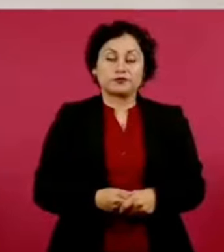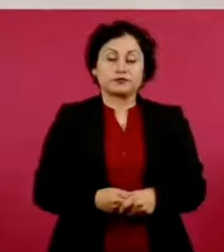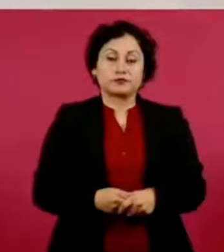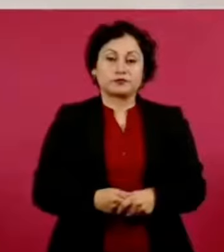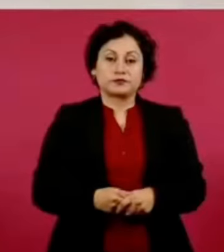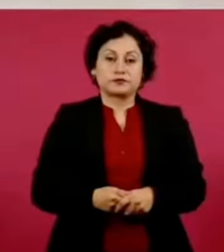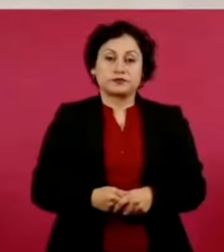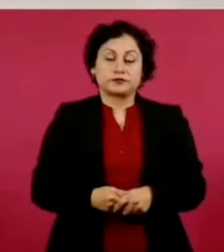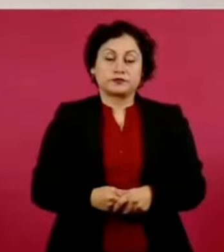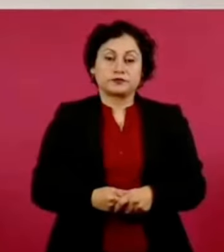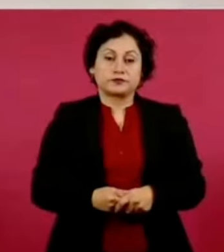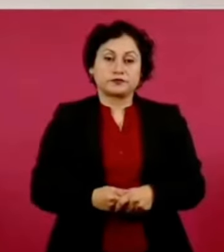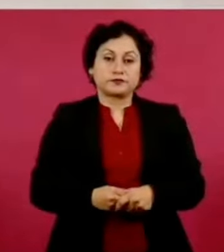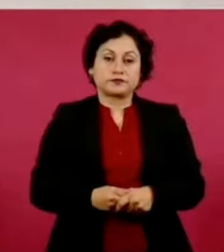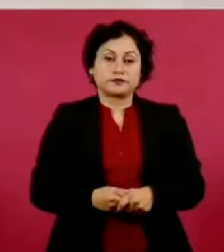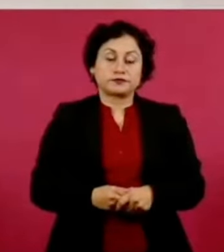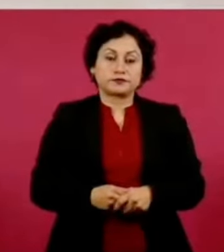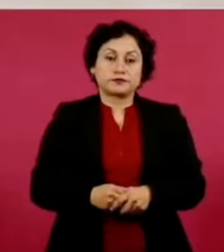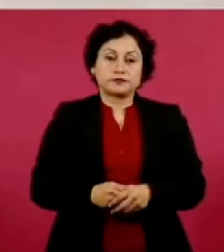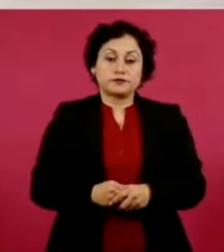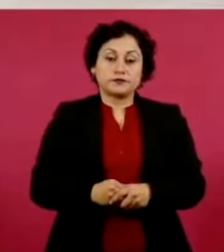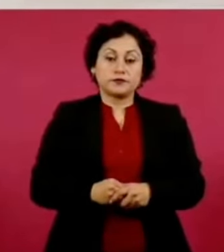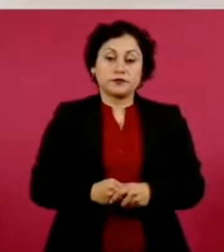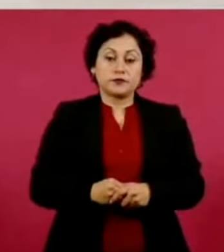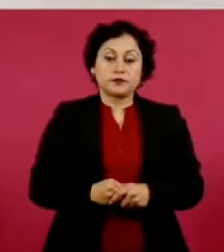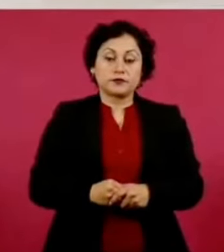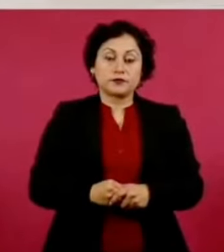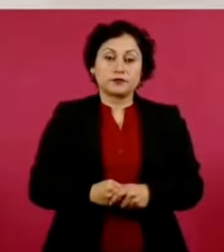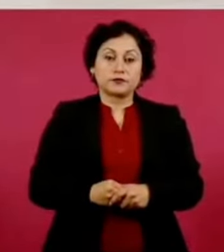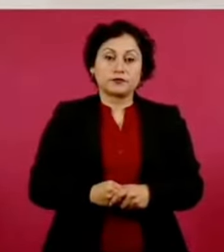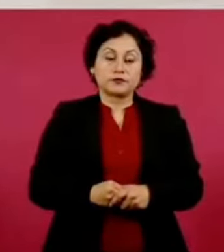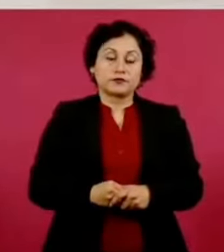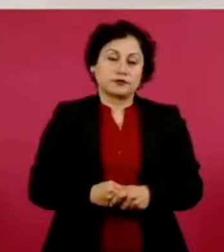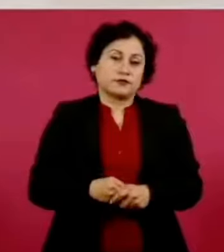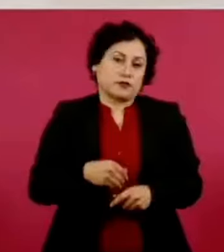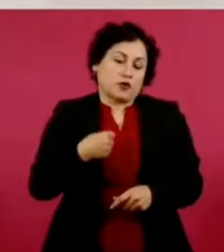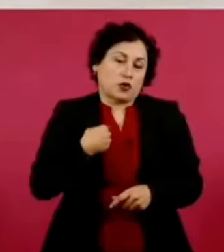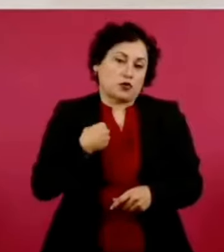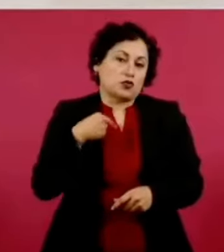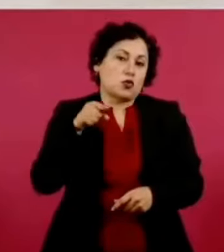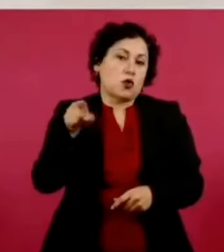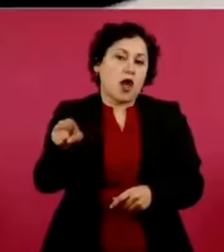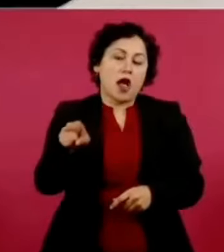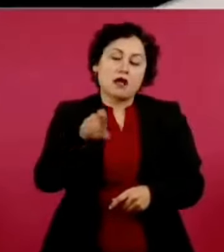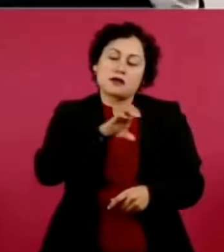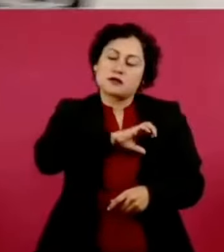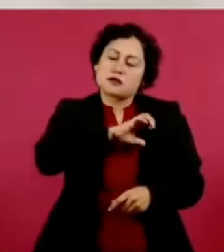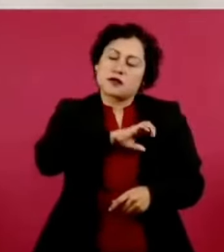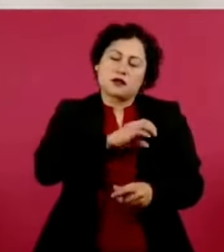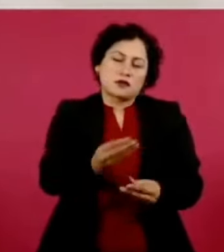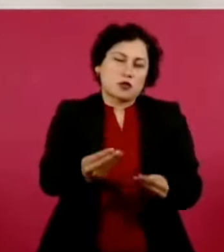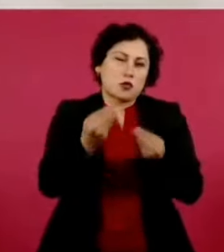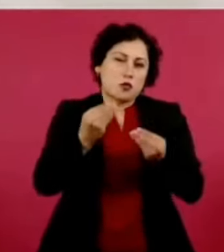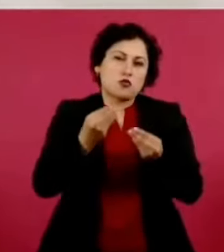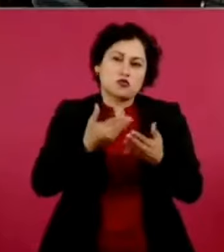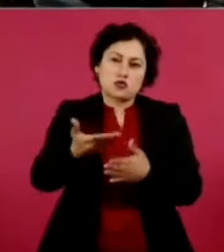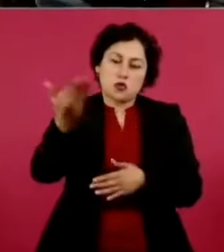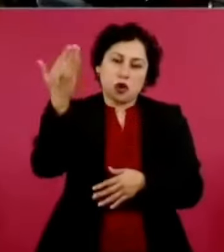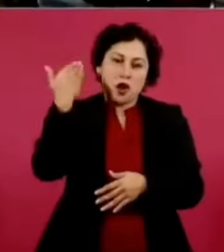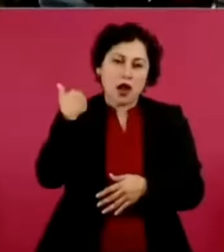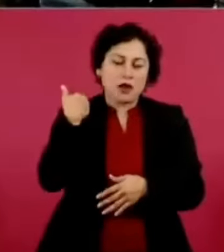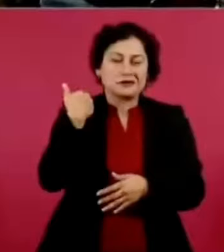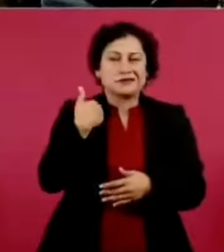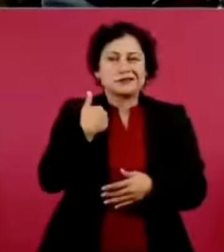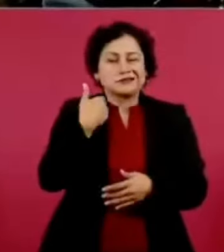pero lo quise tanto que yo ya no quiero, o sea, lo tengo que hacer